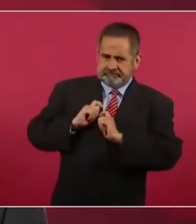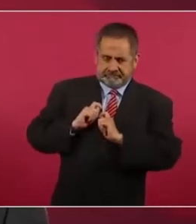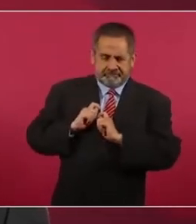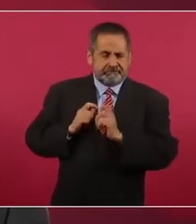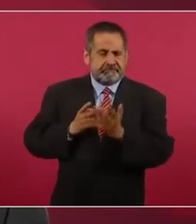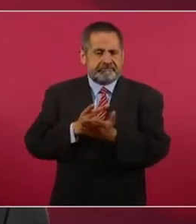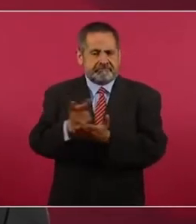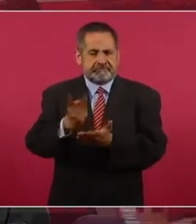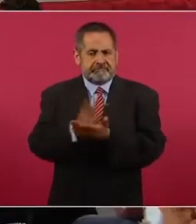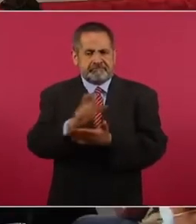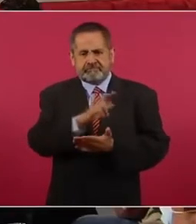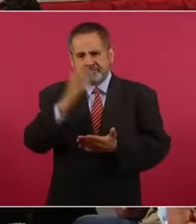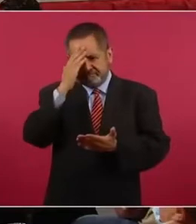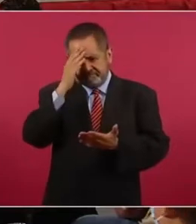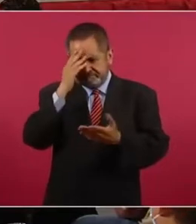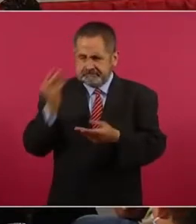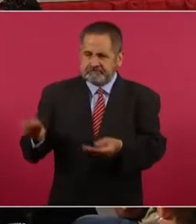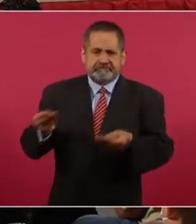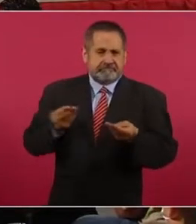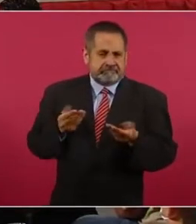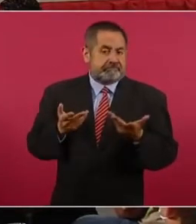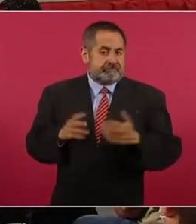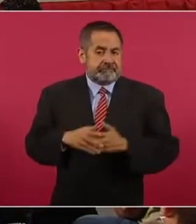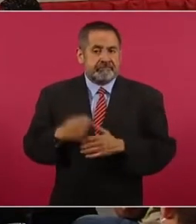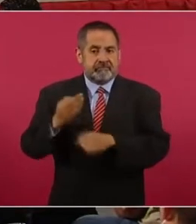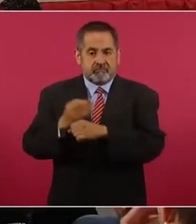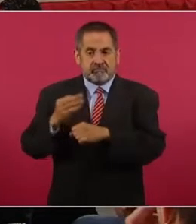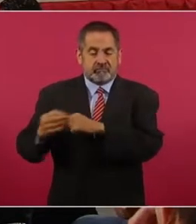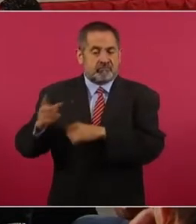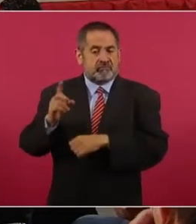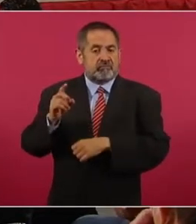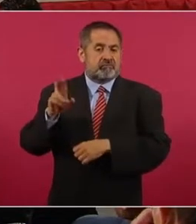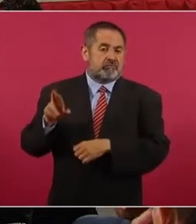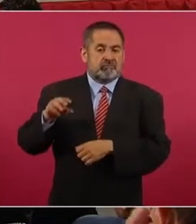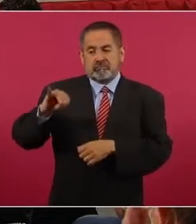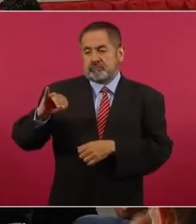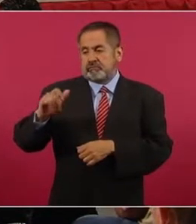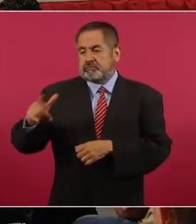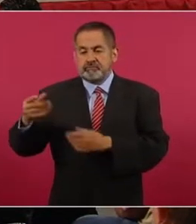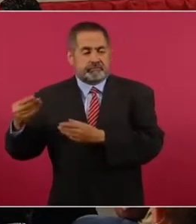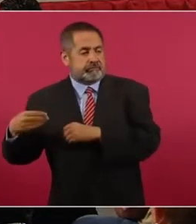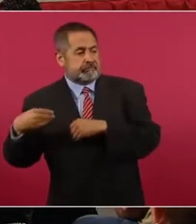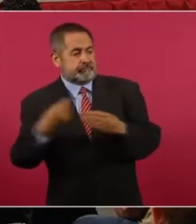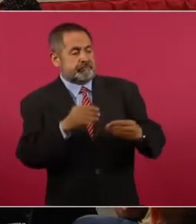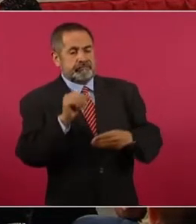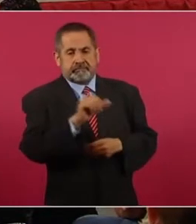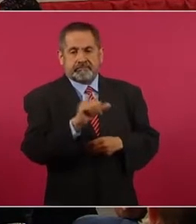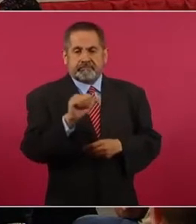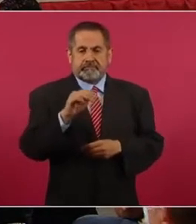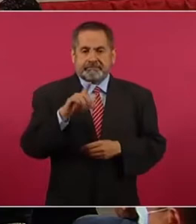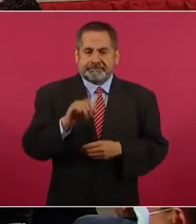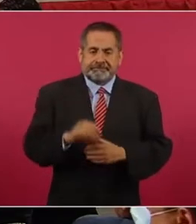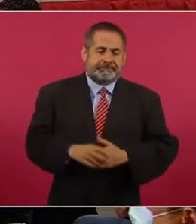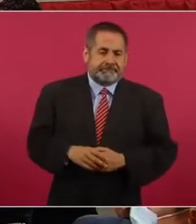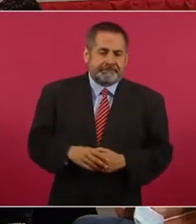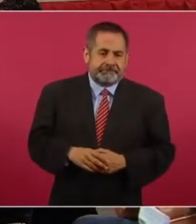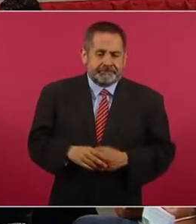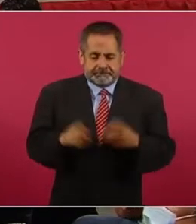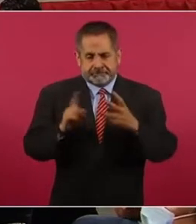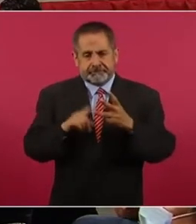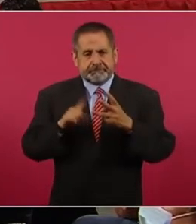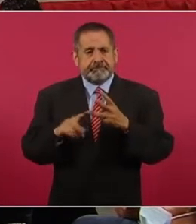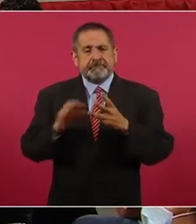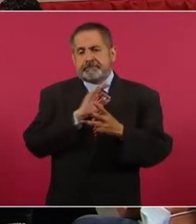reconocimiento. Lo entregará físicamente el doctor Miguel Malo. Y lo último es un elemento